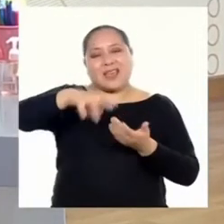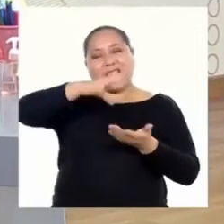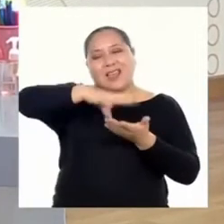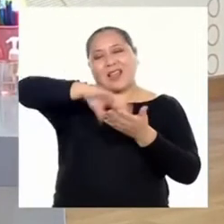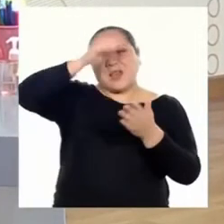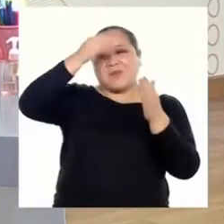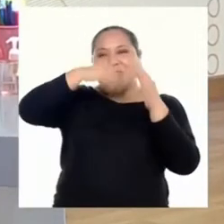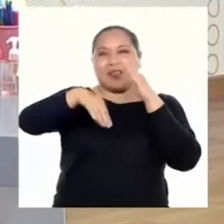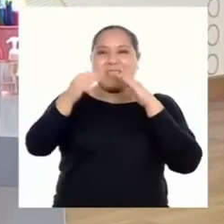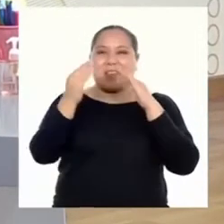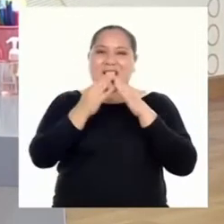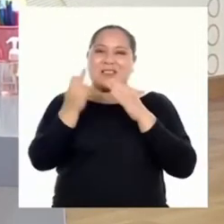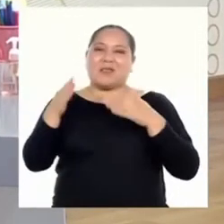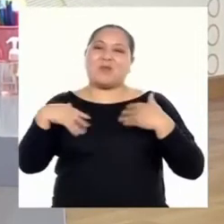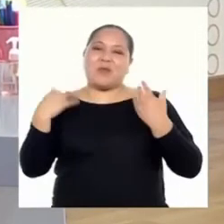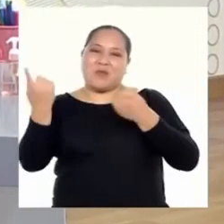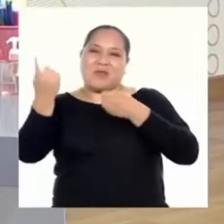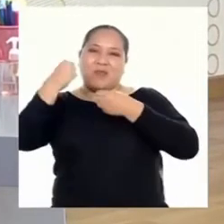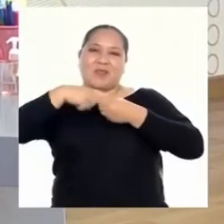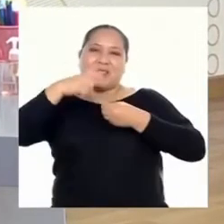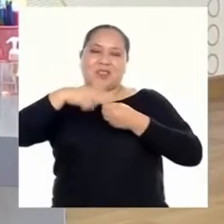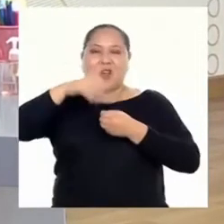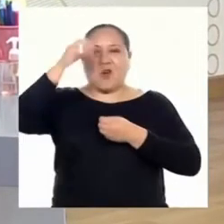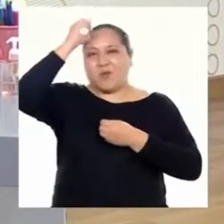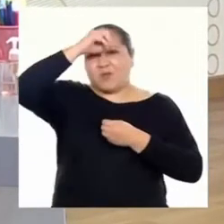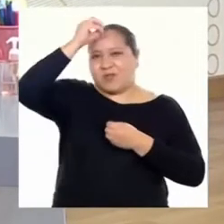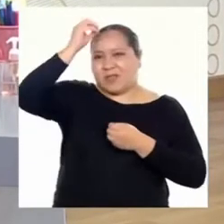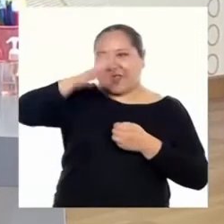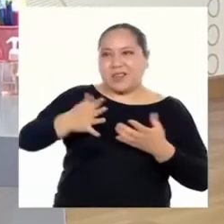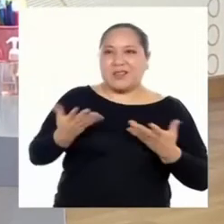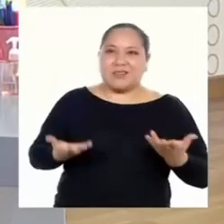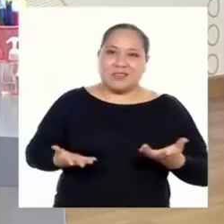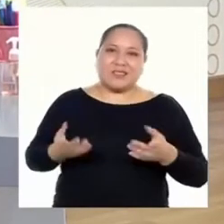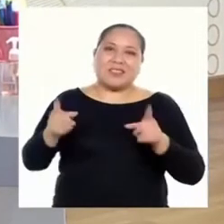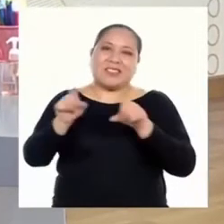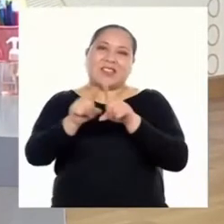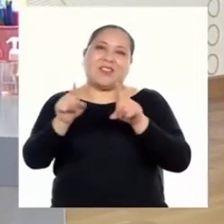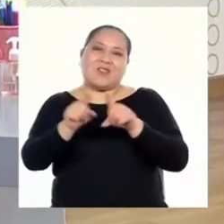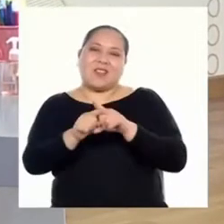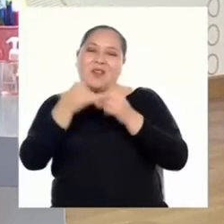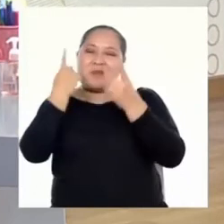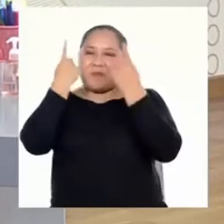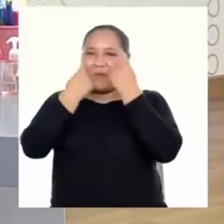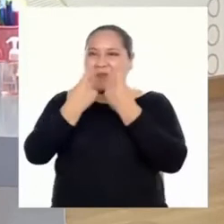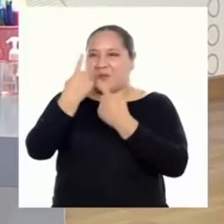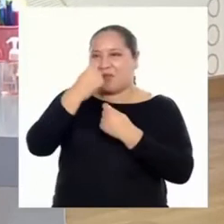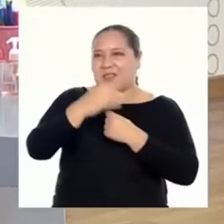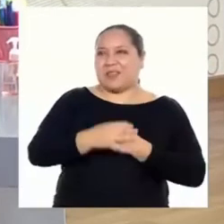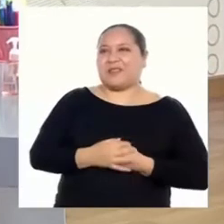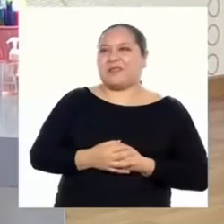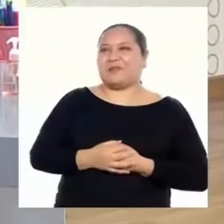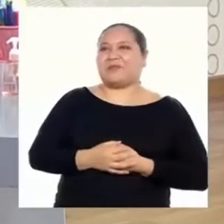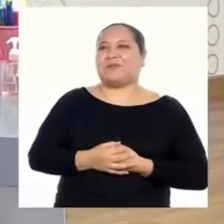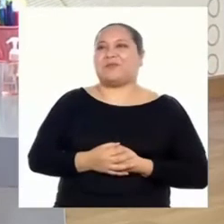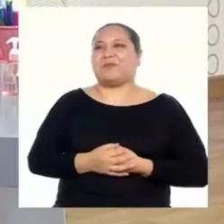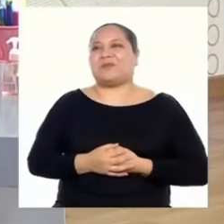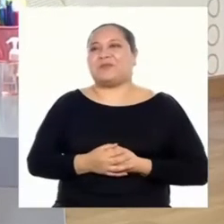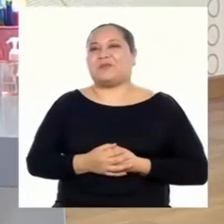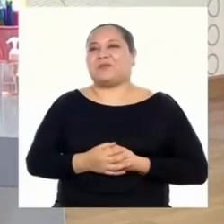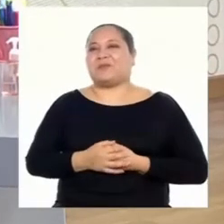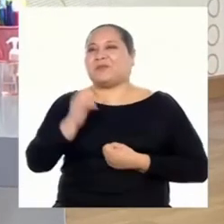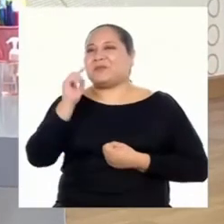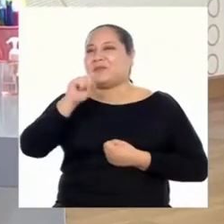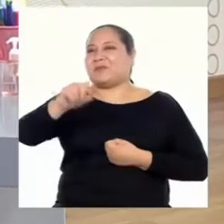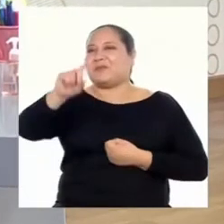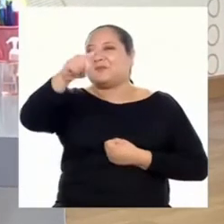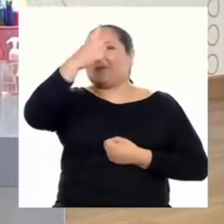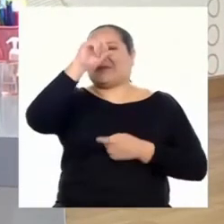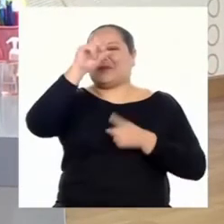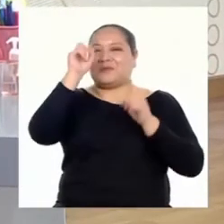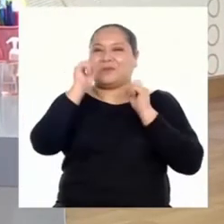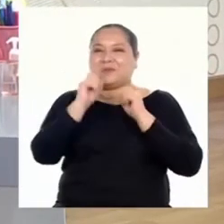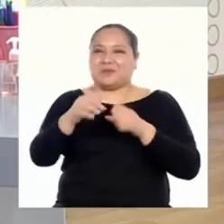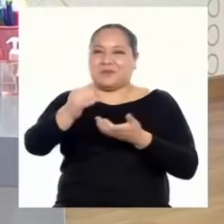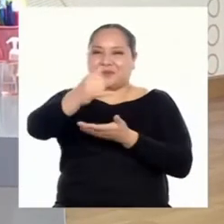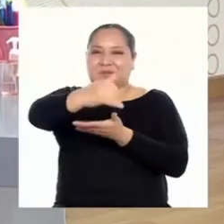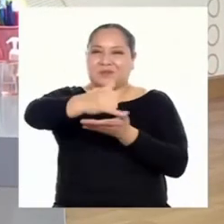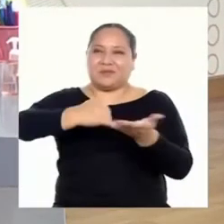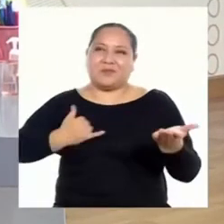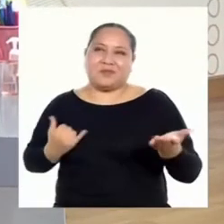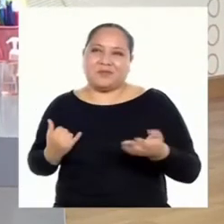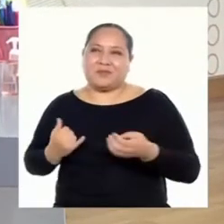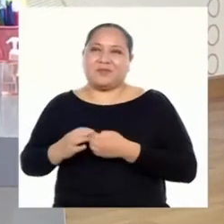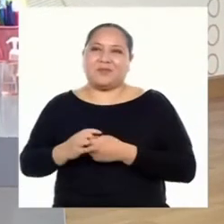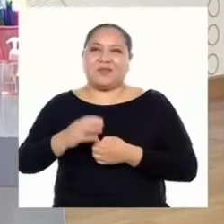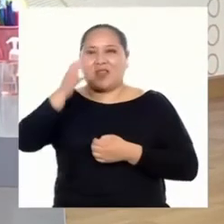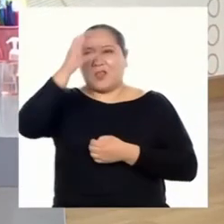Aprendo en Casa para participar, opinar y, por supuesto, preguntar. Como la primera pregunta que nos